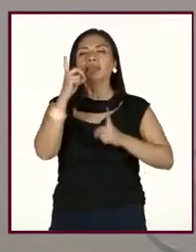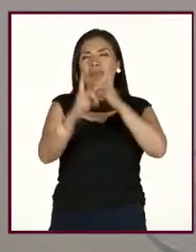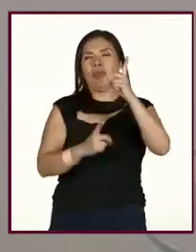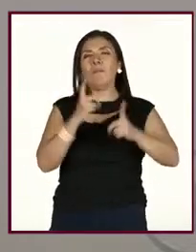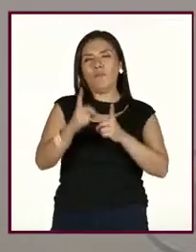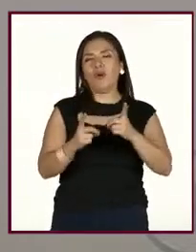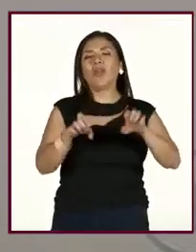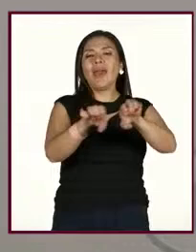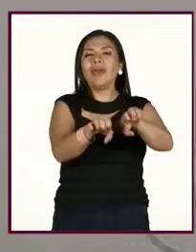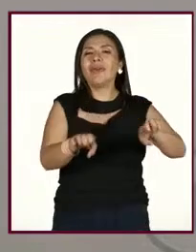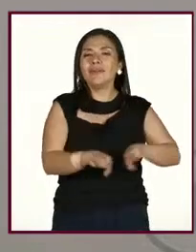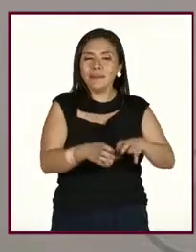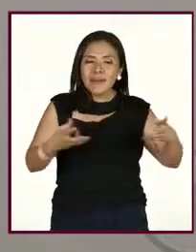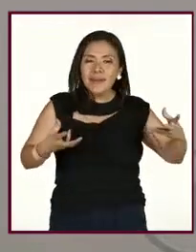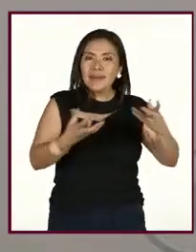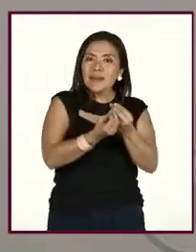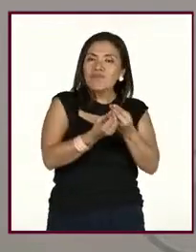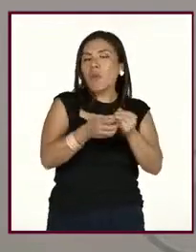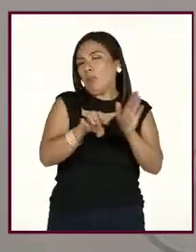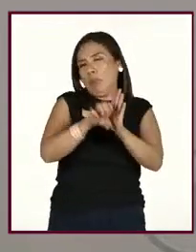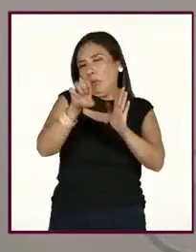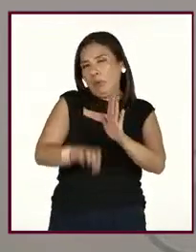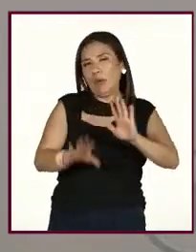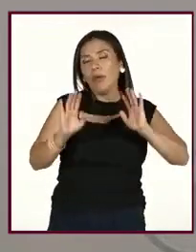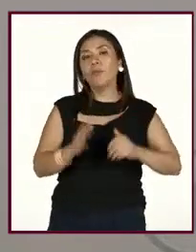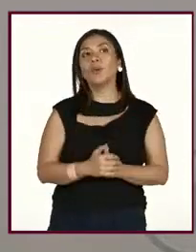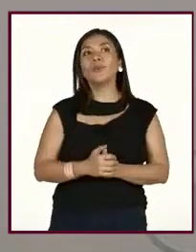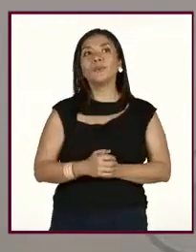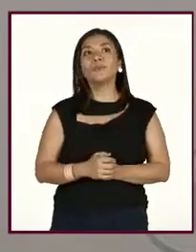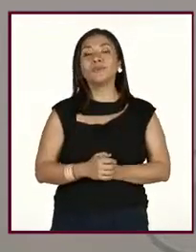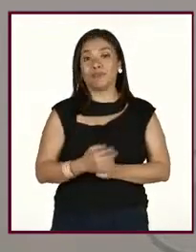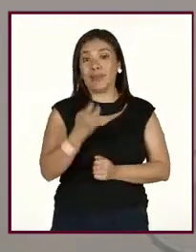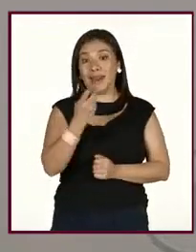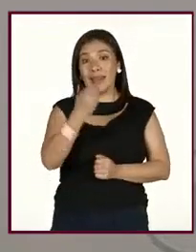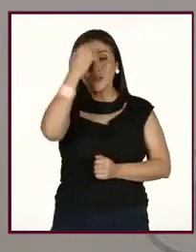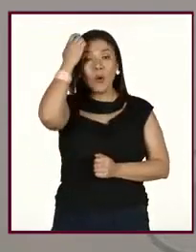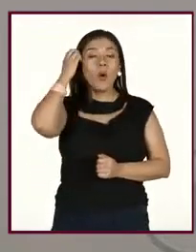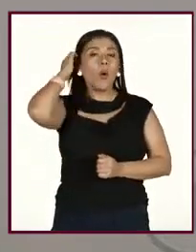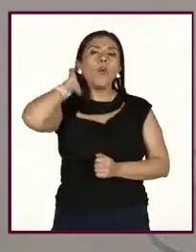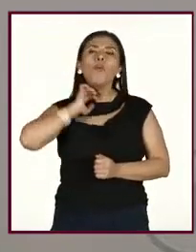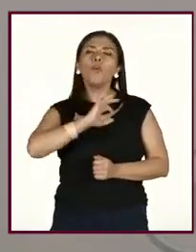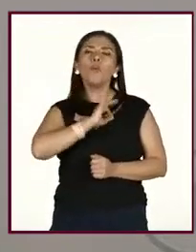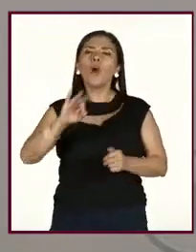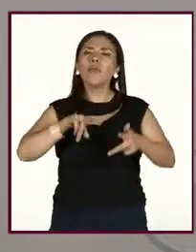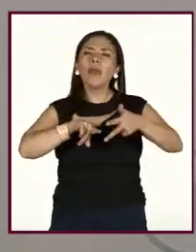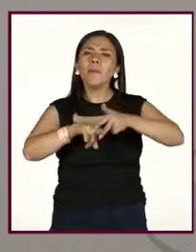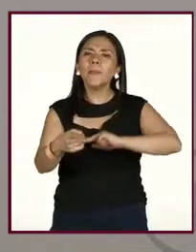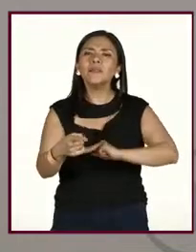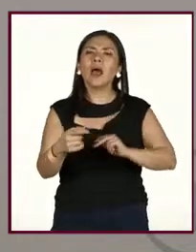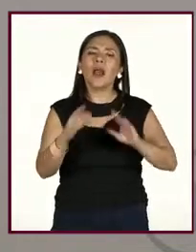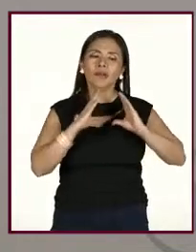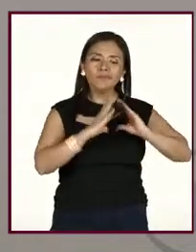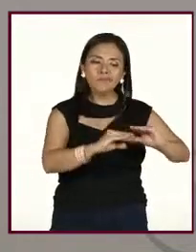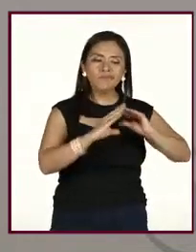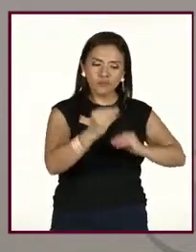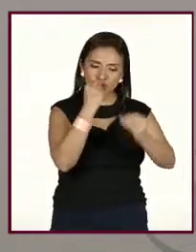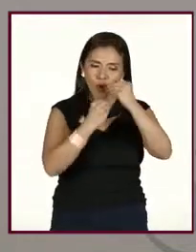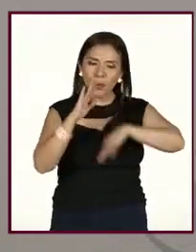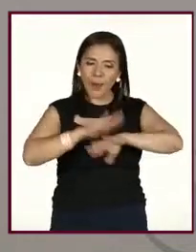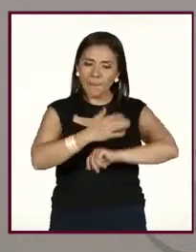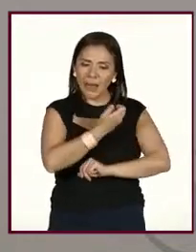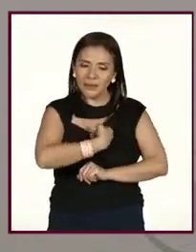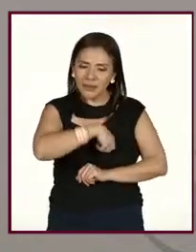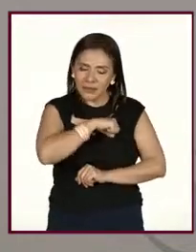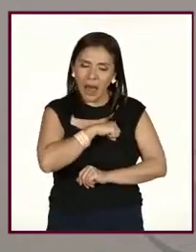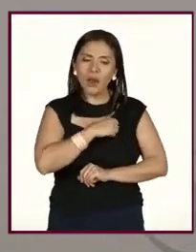en equipo, por ejemplo, y, pues, ahí empezar con la alimentación saludable incorporando